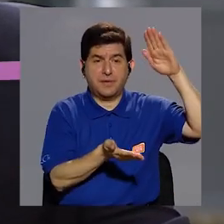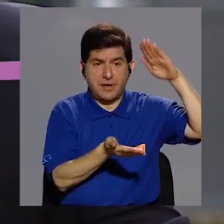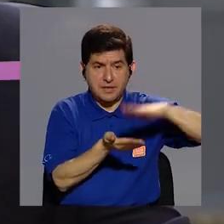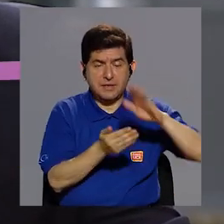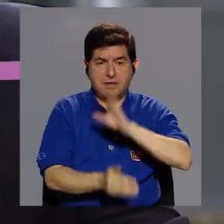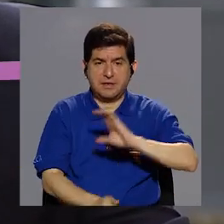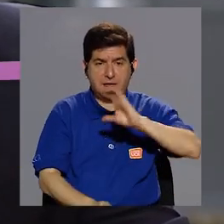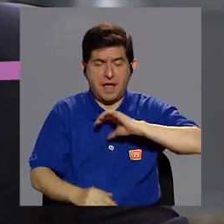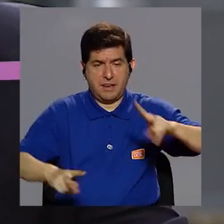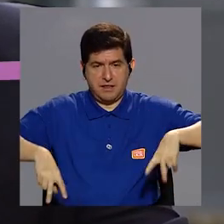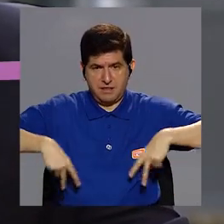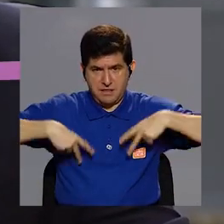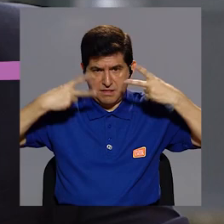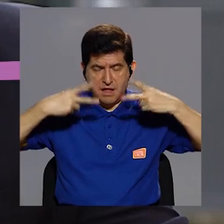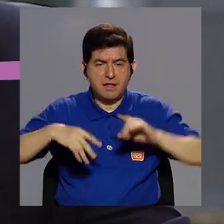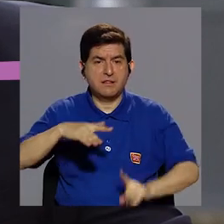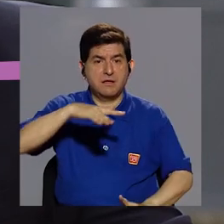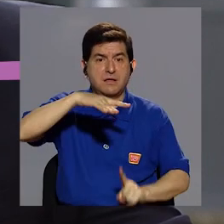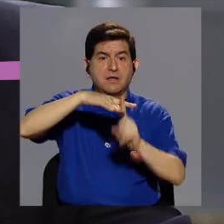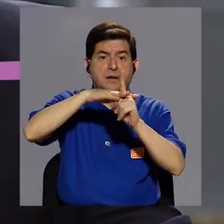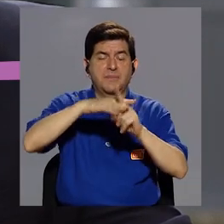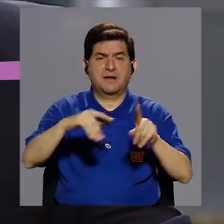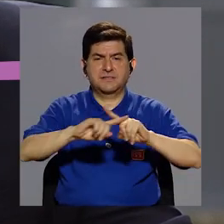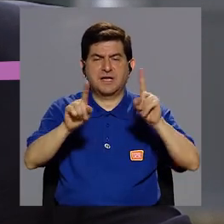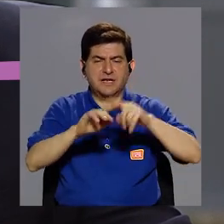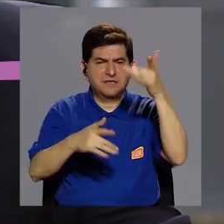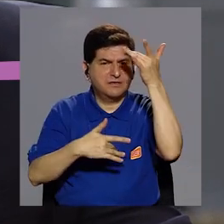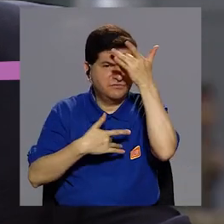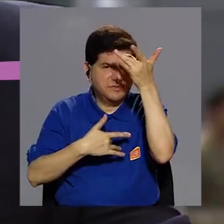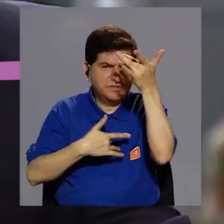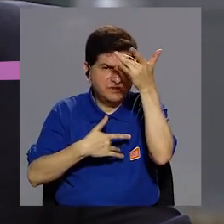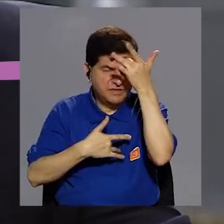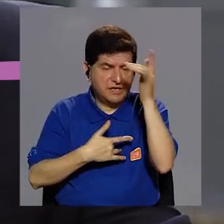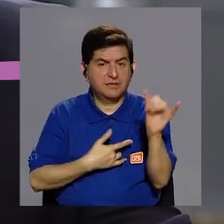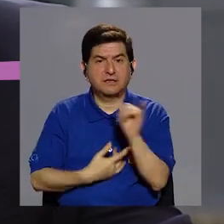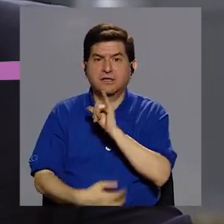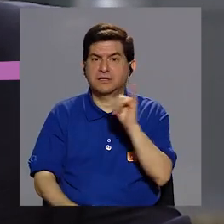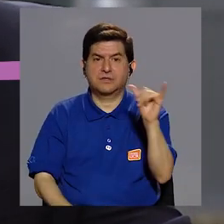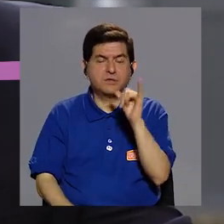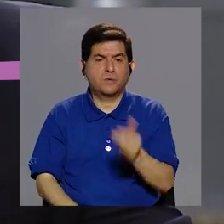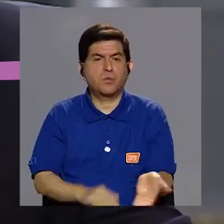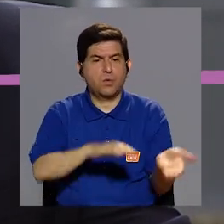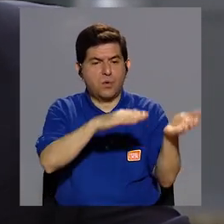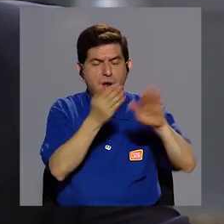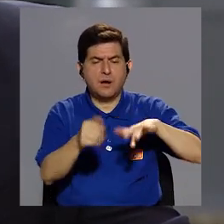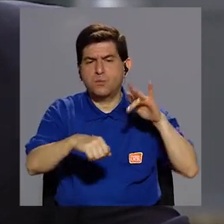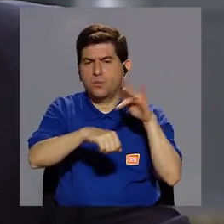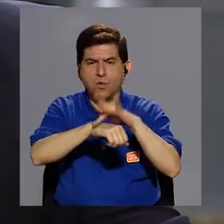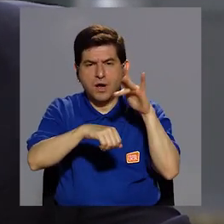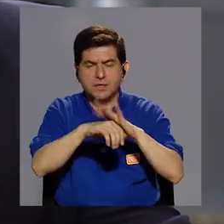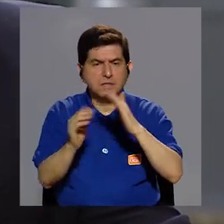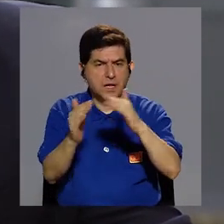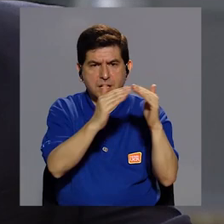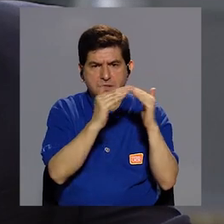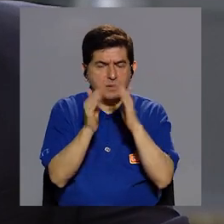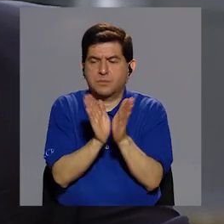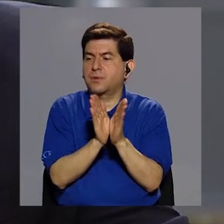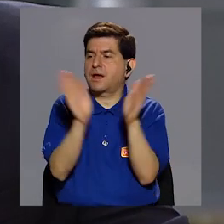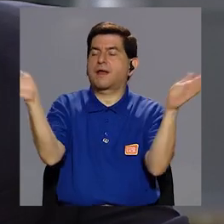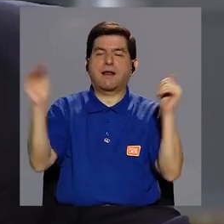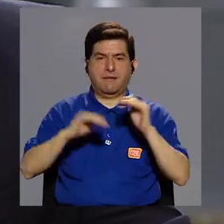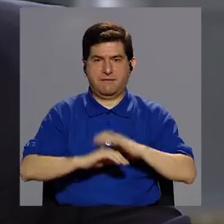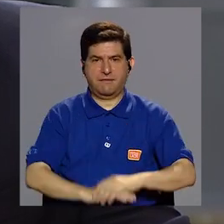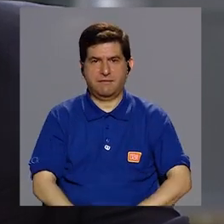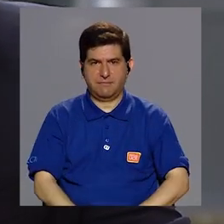disminución de la calidad de vida y en el aparecimiento de ciertas enfermedades y también muertes prematuras en la población en